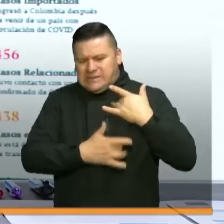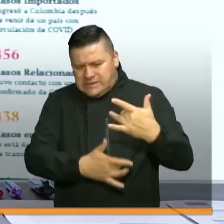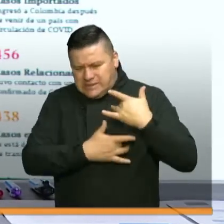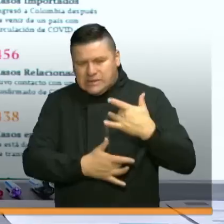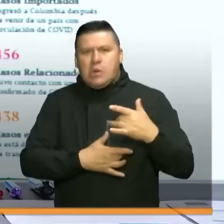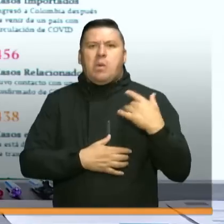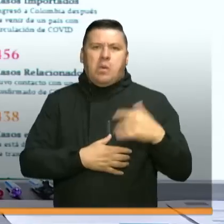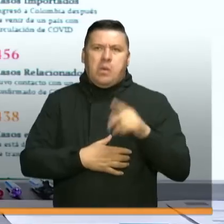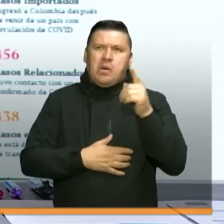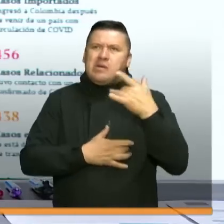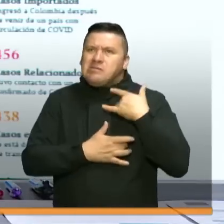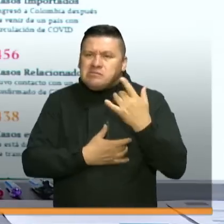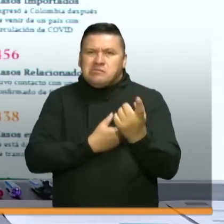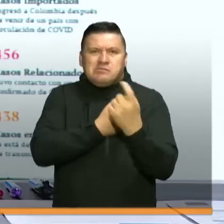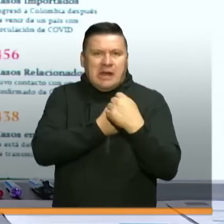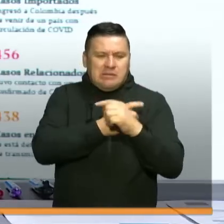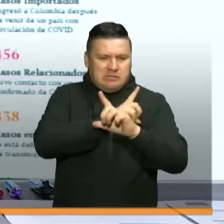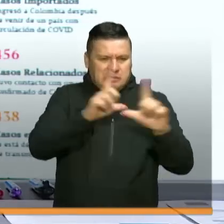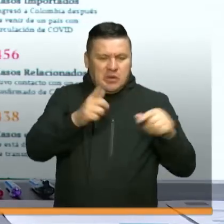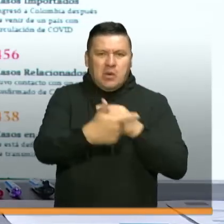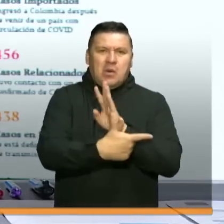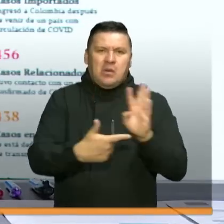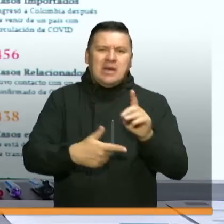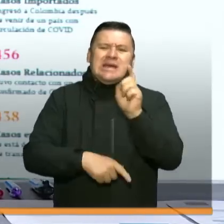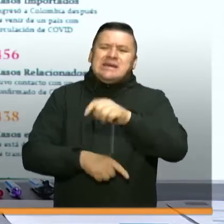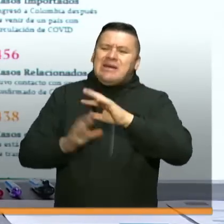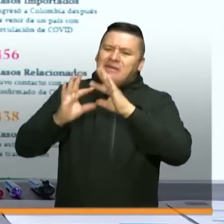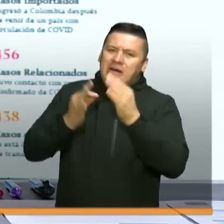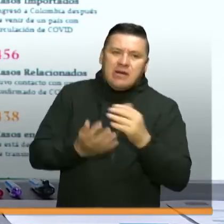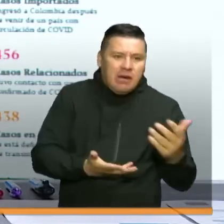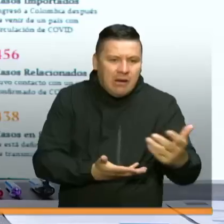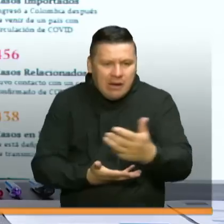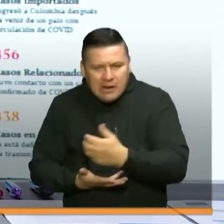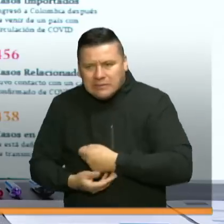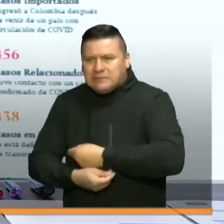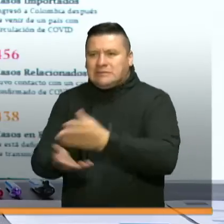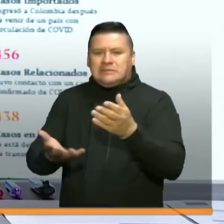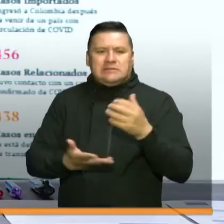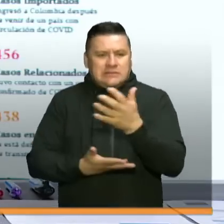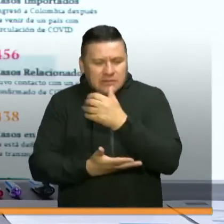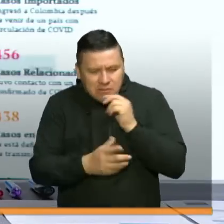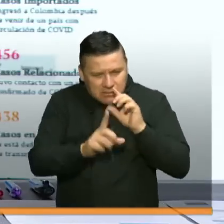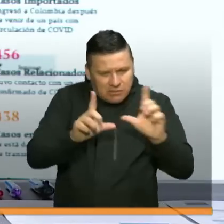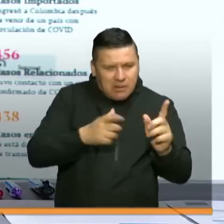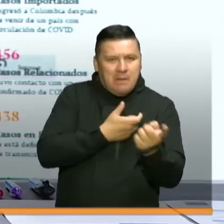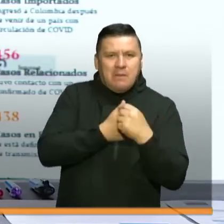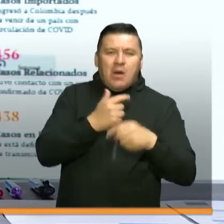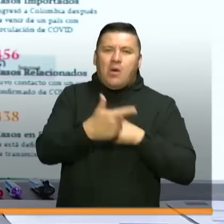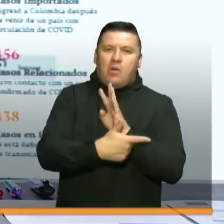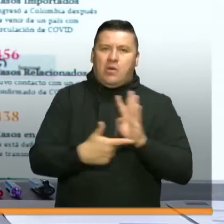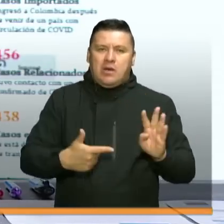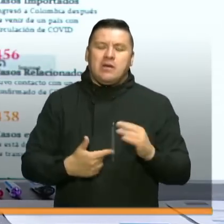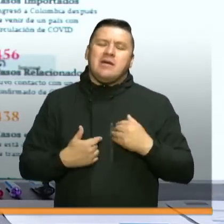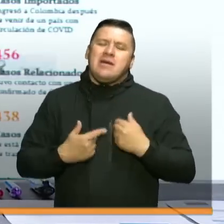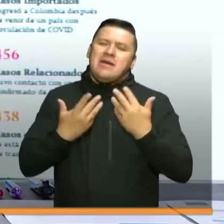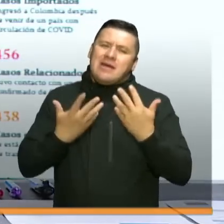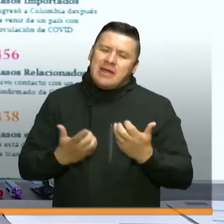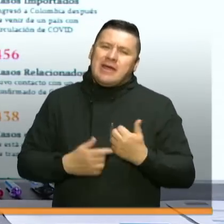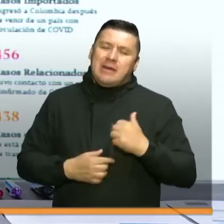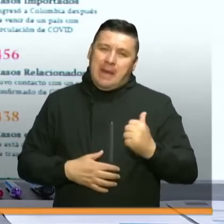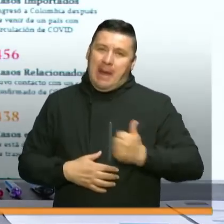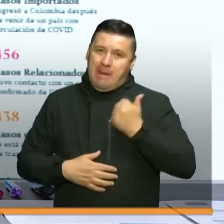en función de adoptar esas familias más necesitadas, más vulnerables por esta situación. Y yo quiero también